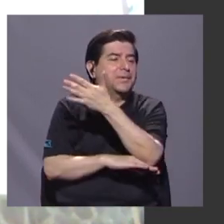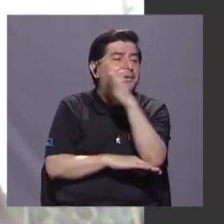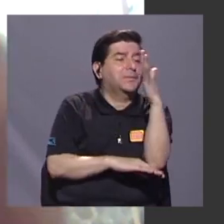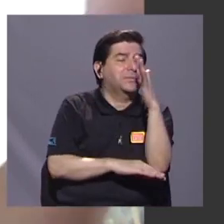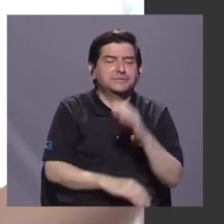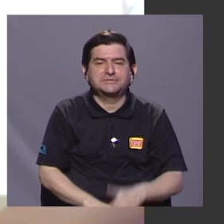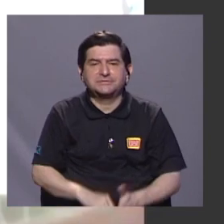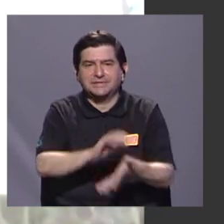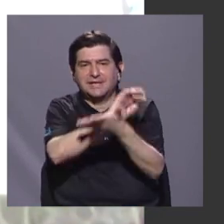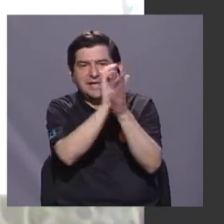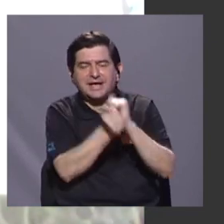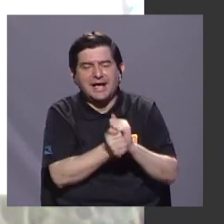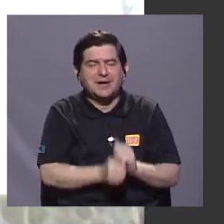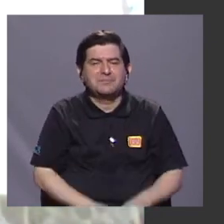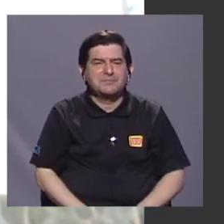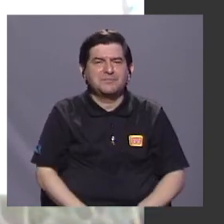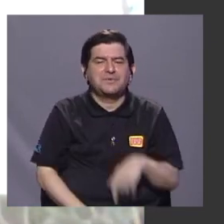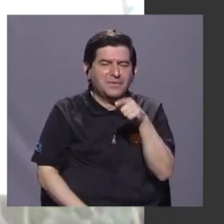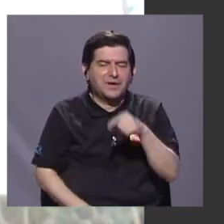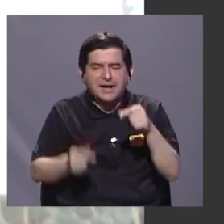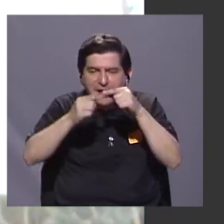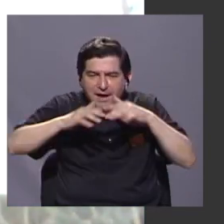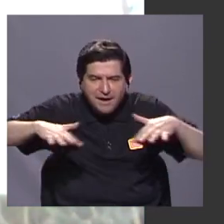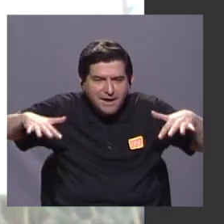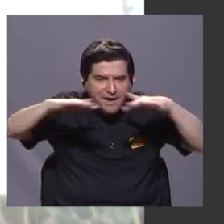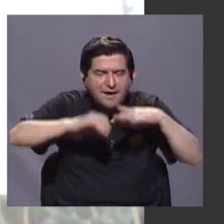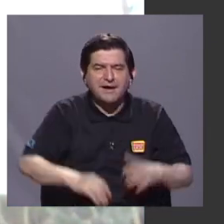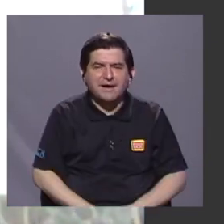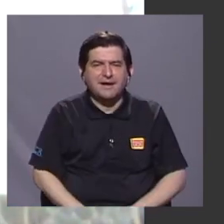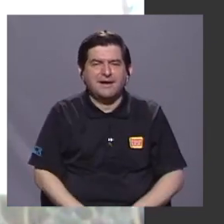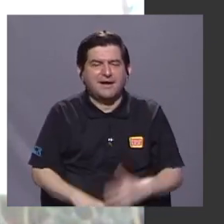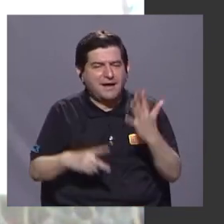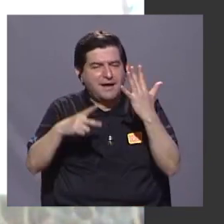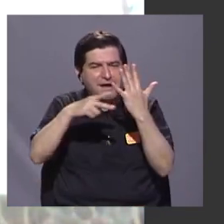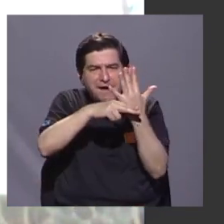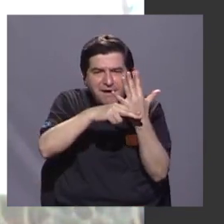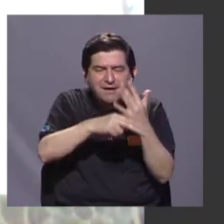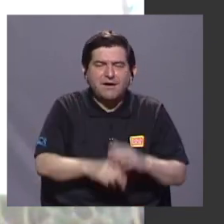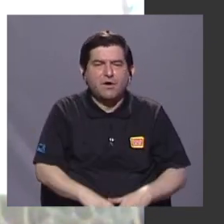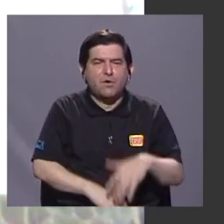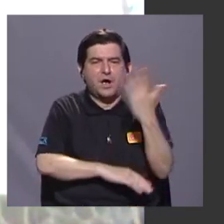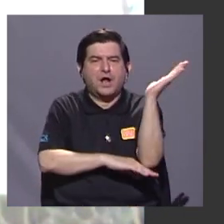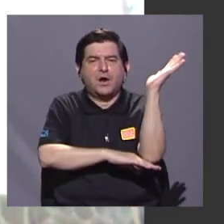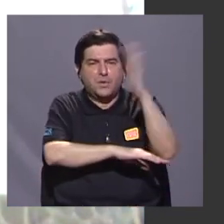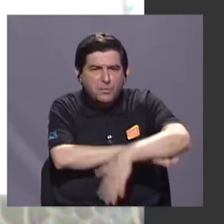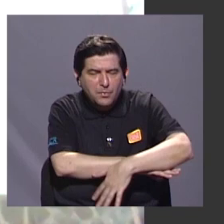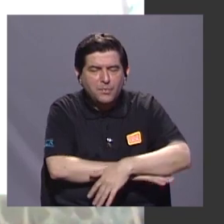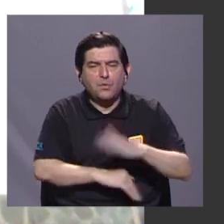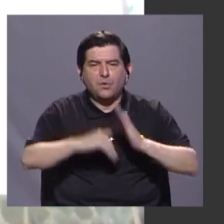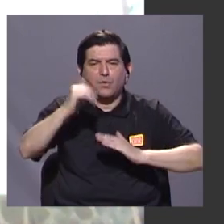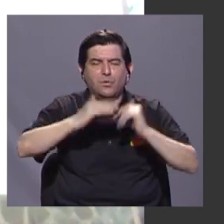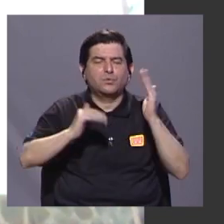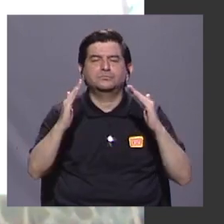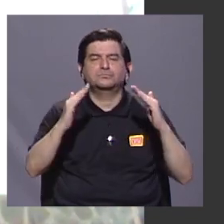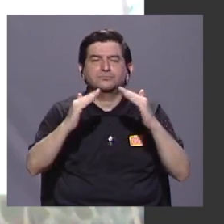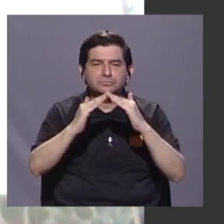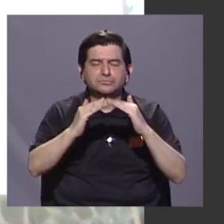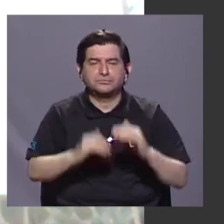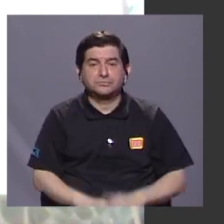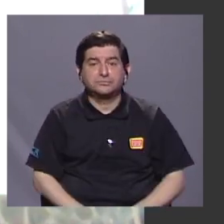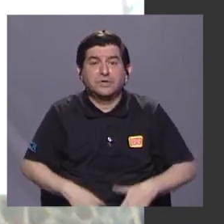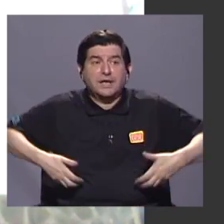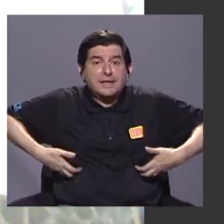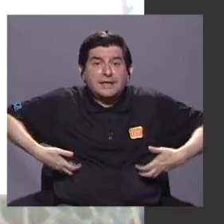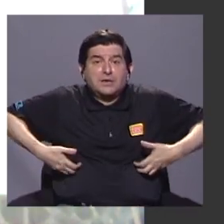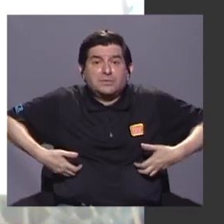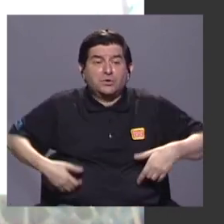un cambio en la geografía. Entonces, se corta una rama, se cae un árbol, construyen una casa y los monos